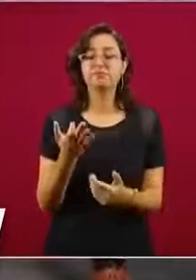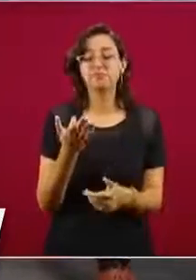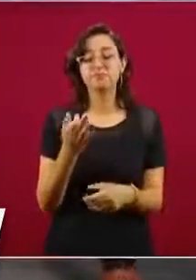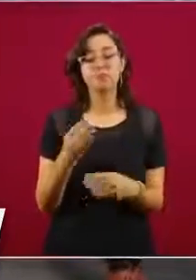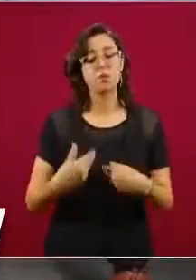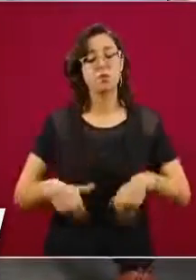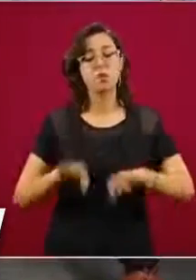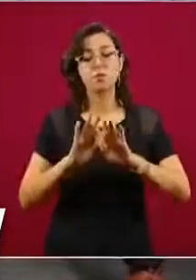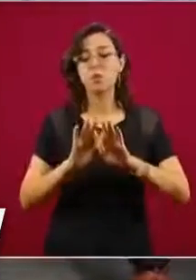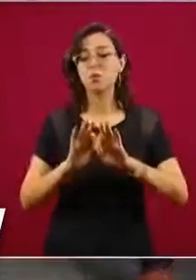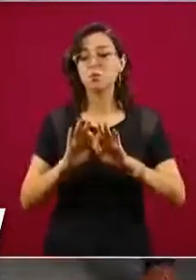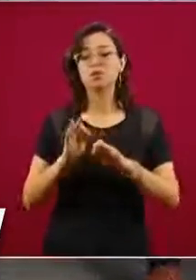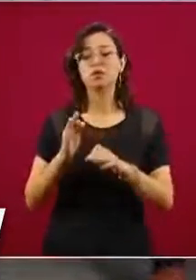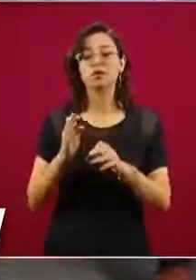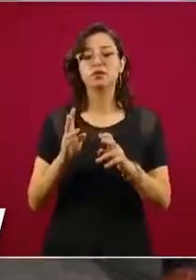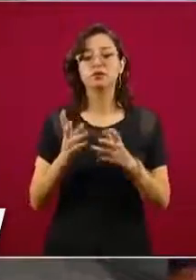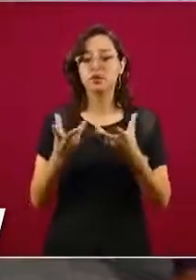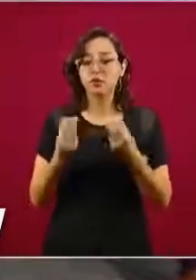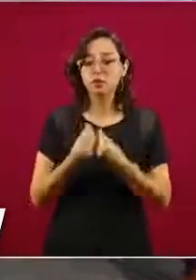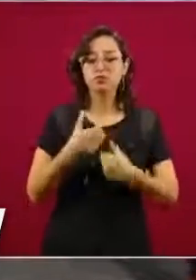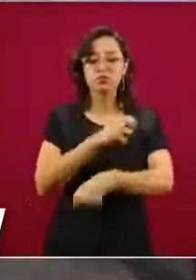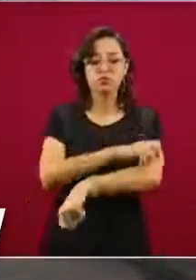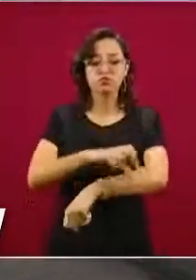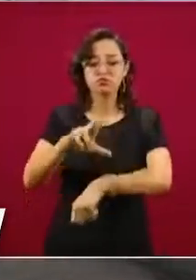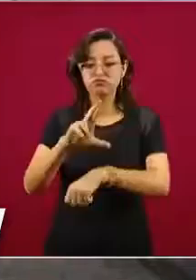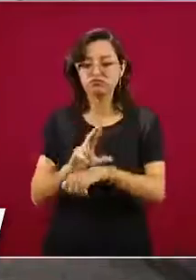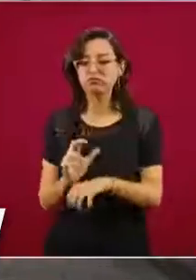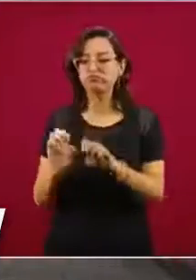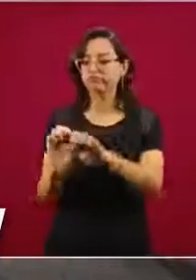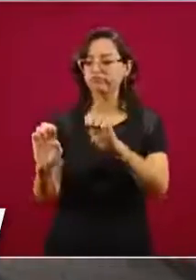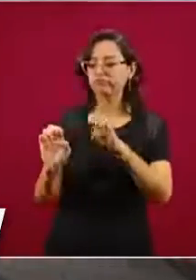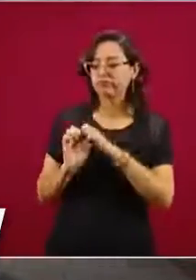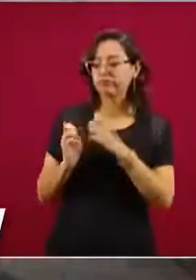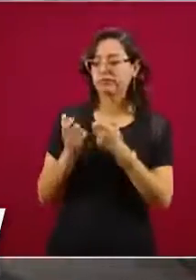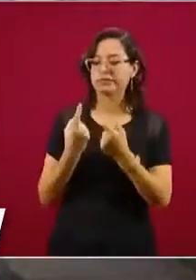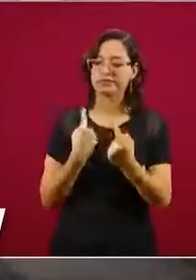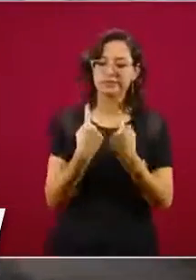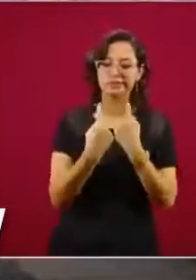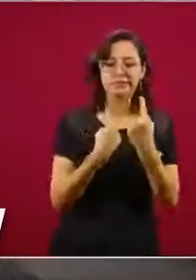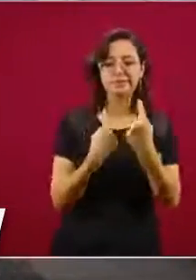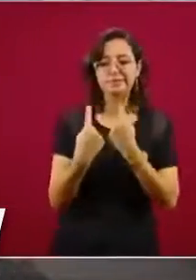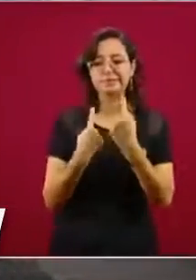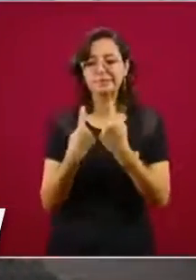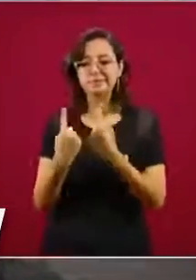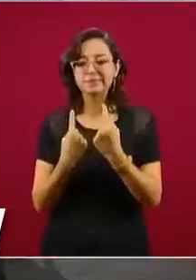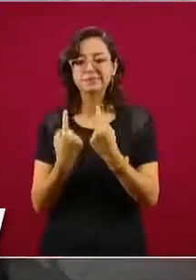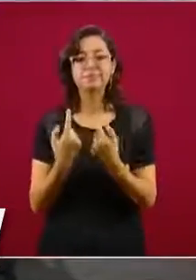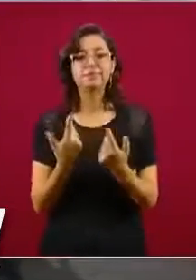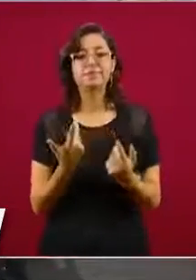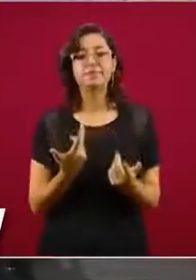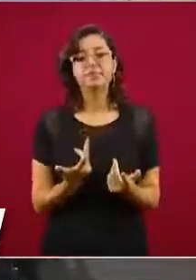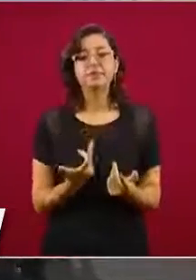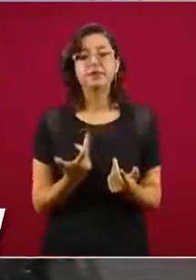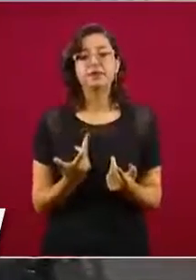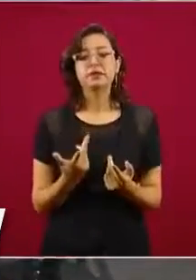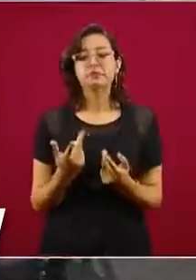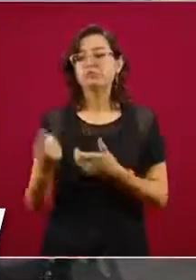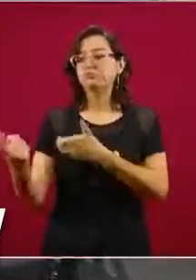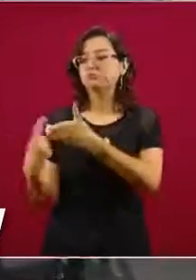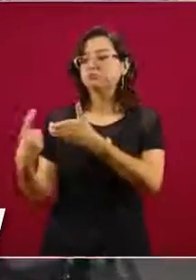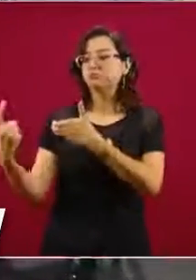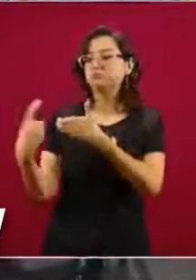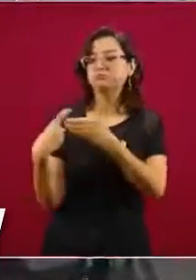de manera coordinada, es un equipo, hemos sumado voluntades,